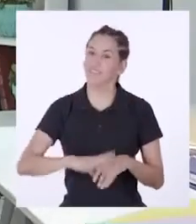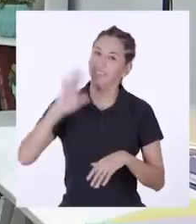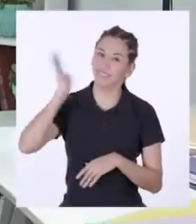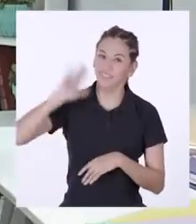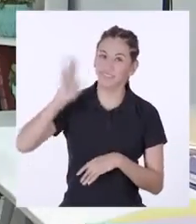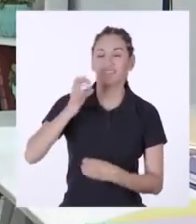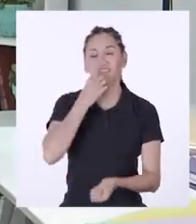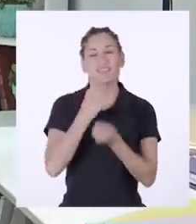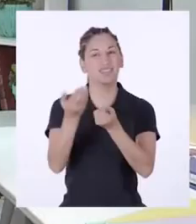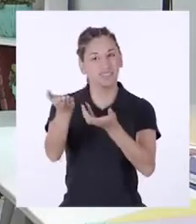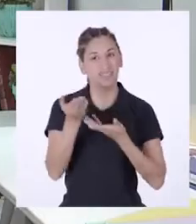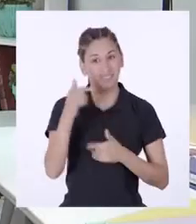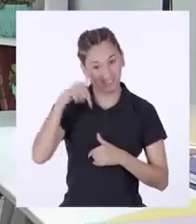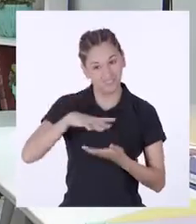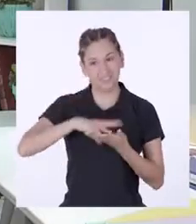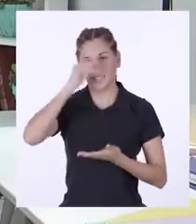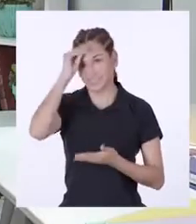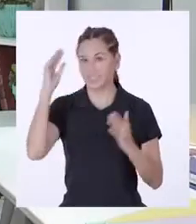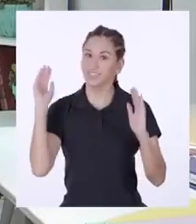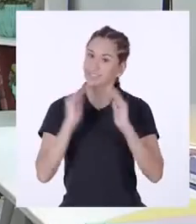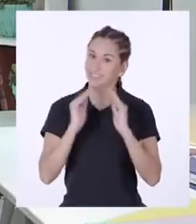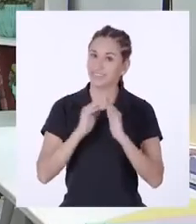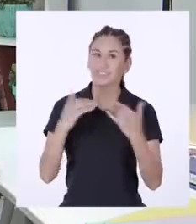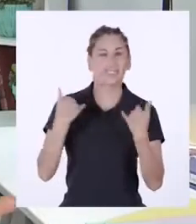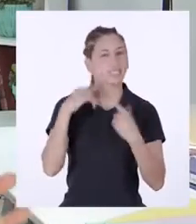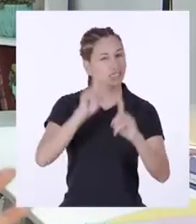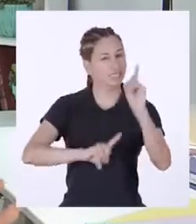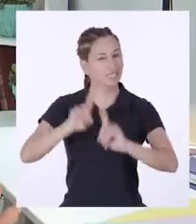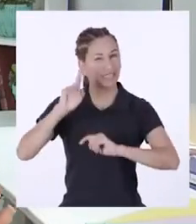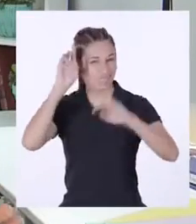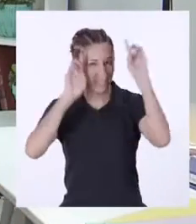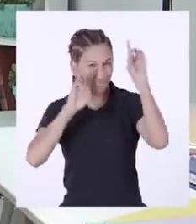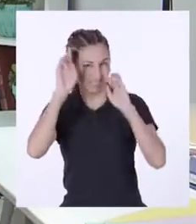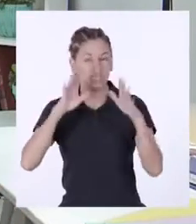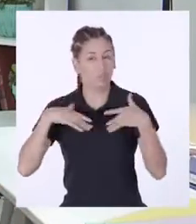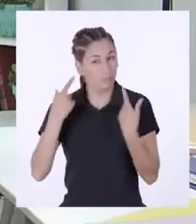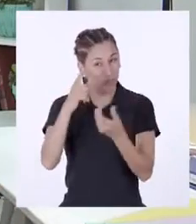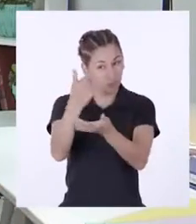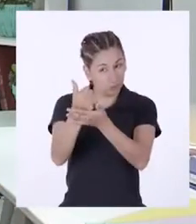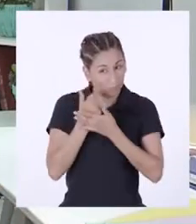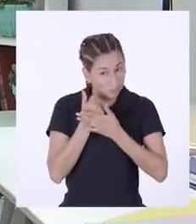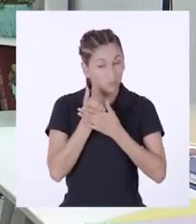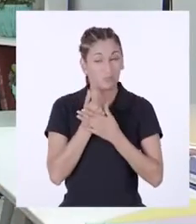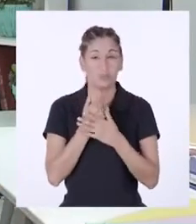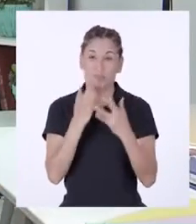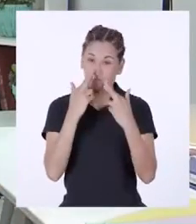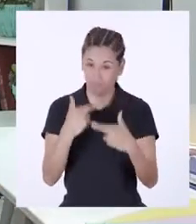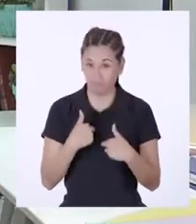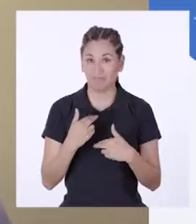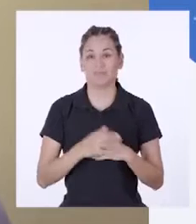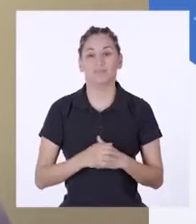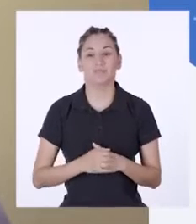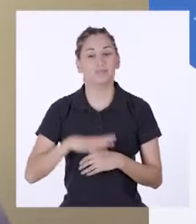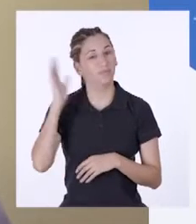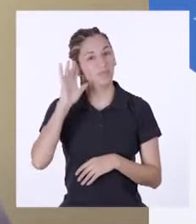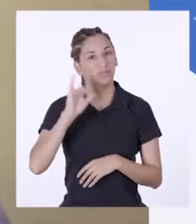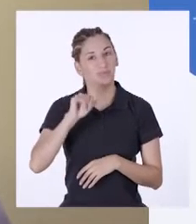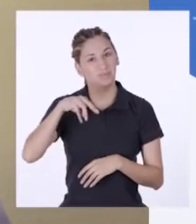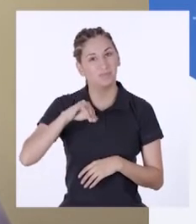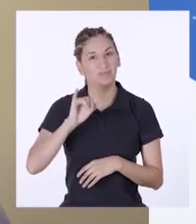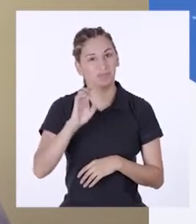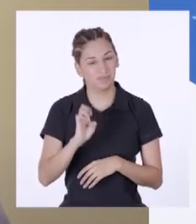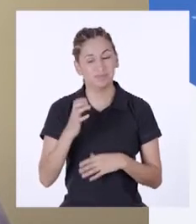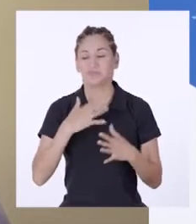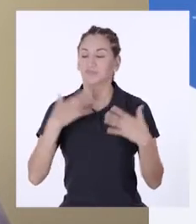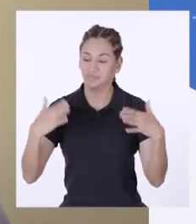¡Hola! Bienvenido a Aprendo en Casa. Tenemos algunas preguntas que nos gustaría que nos respondieras. Hola Yamile,